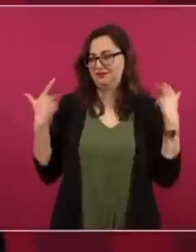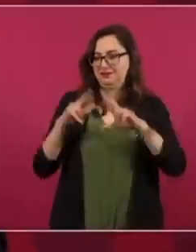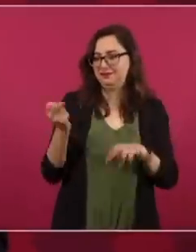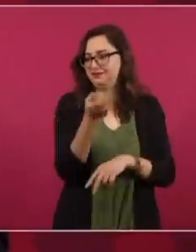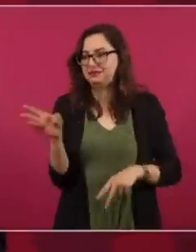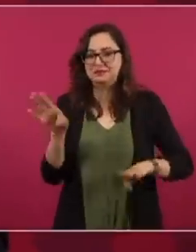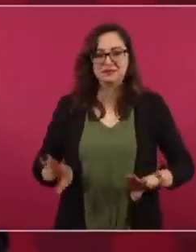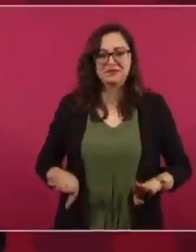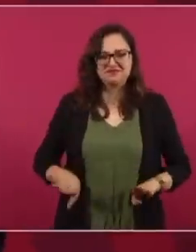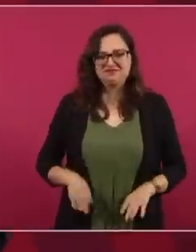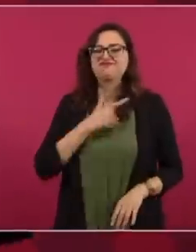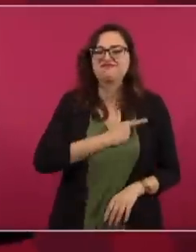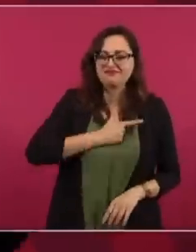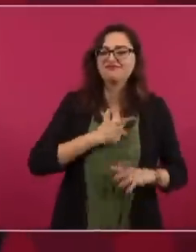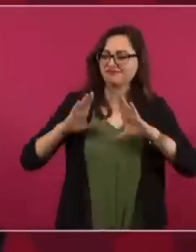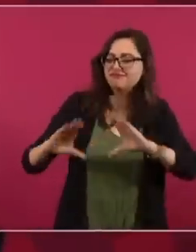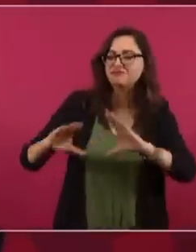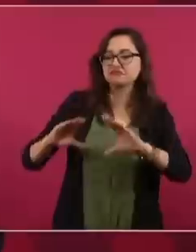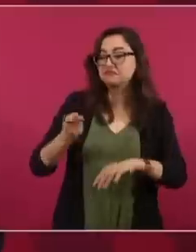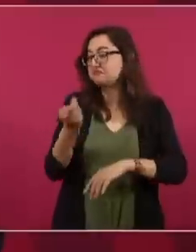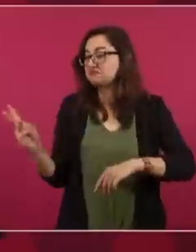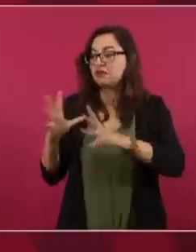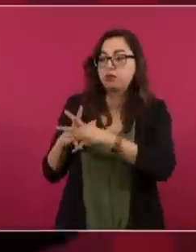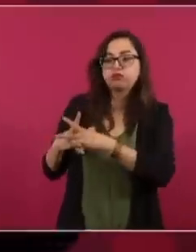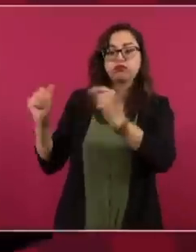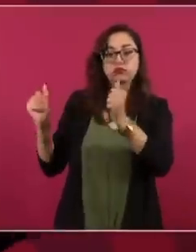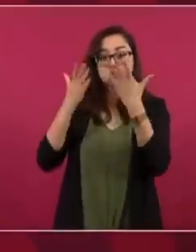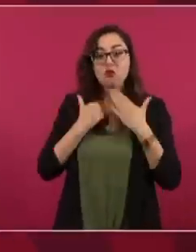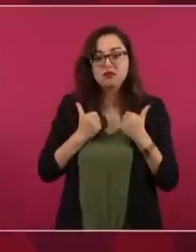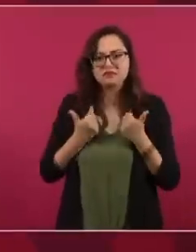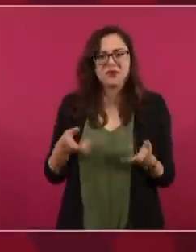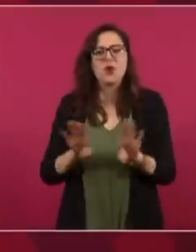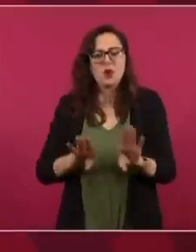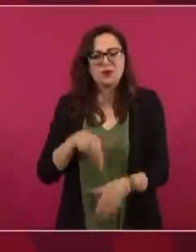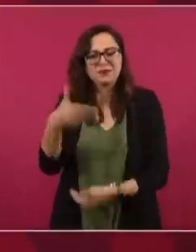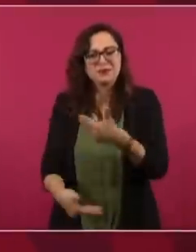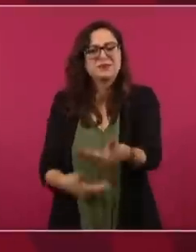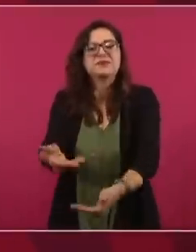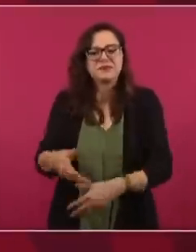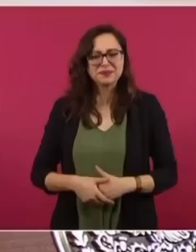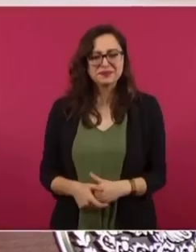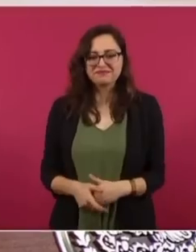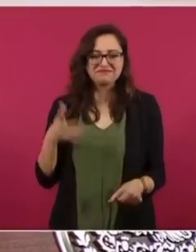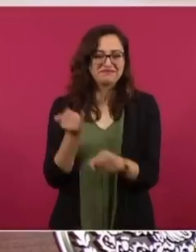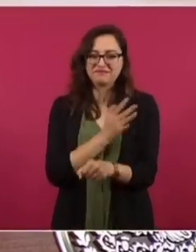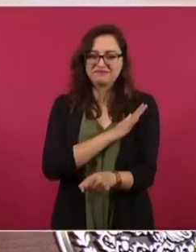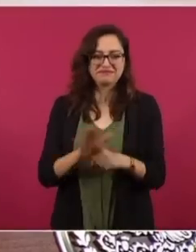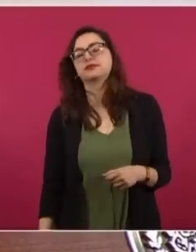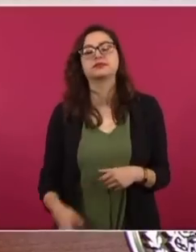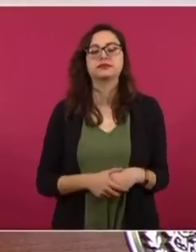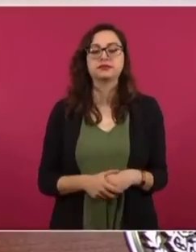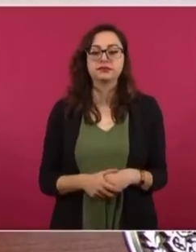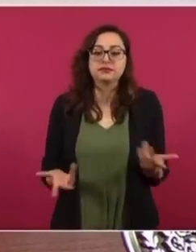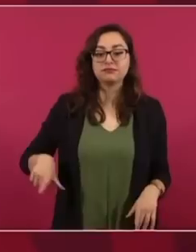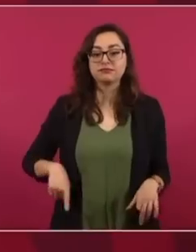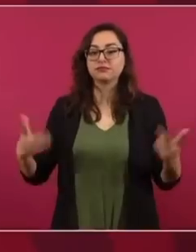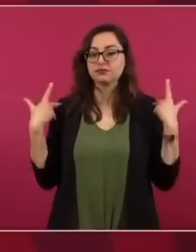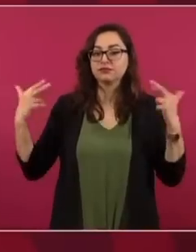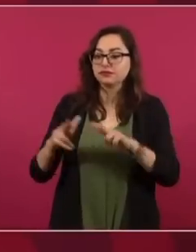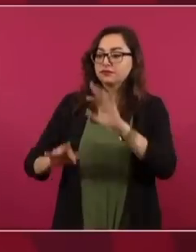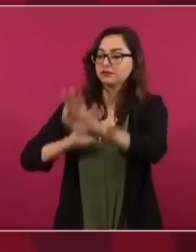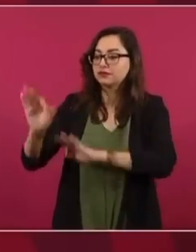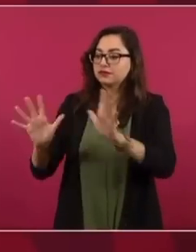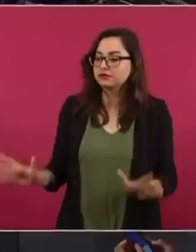del magisterio, pues no se avanza. Y antes, pues, en vez de exaltar la labor